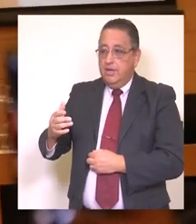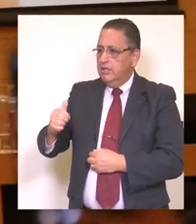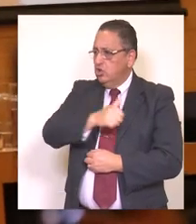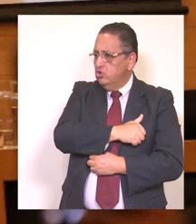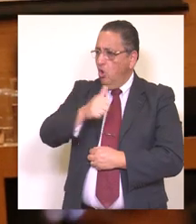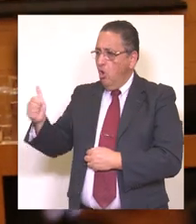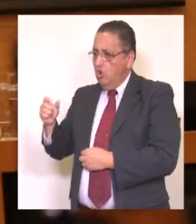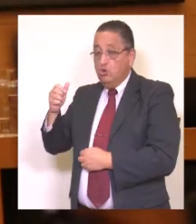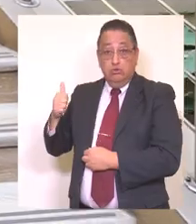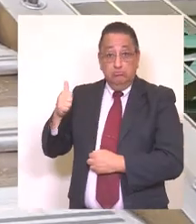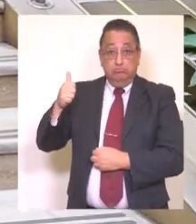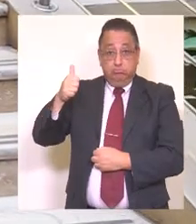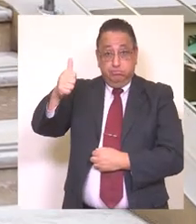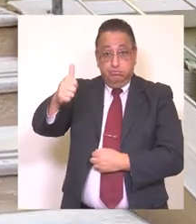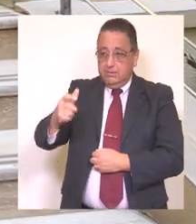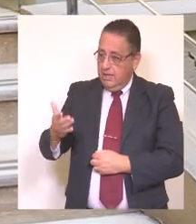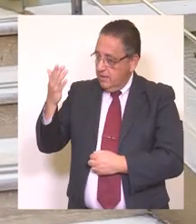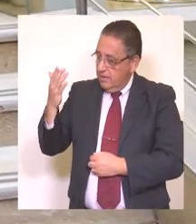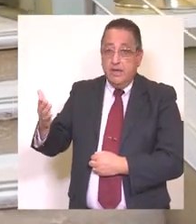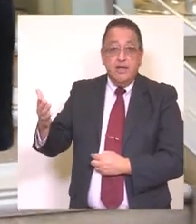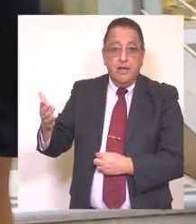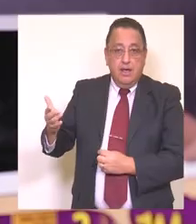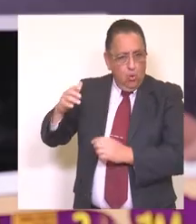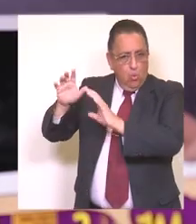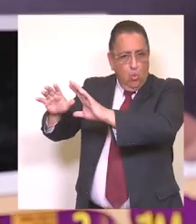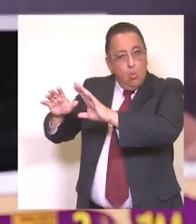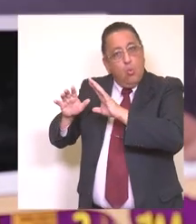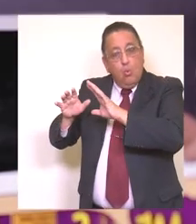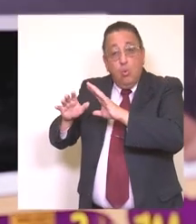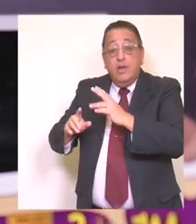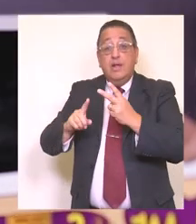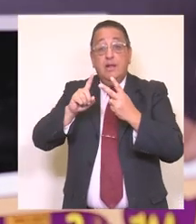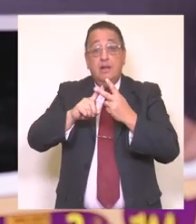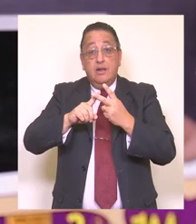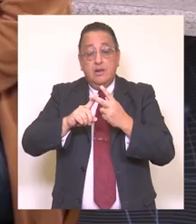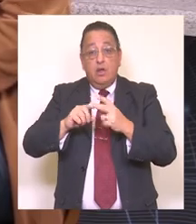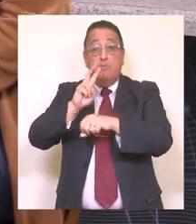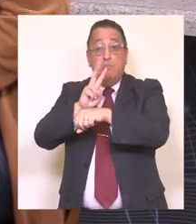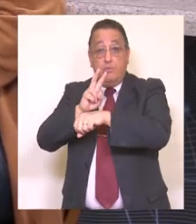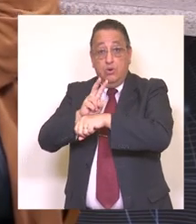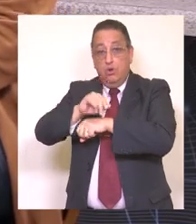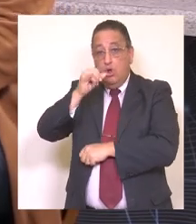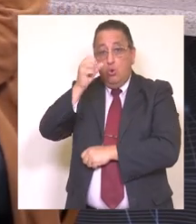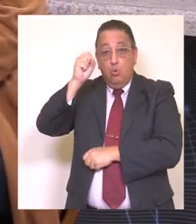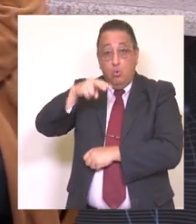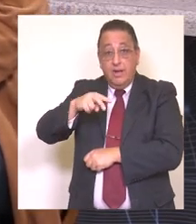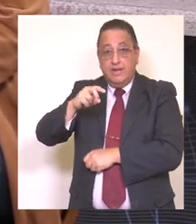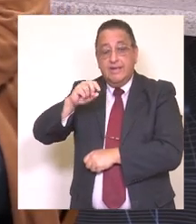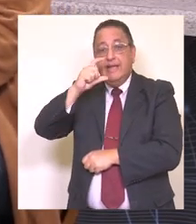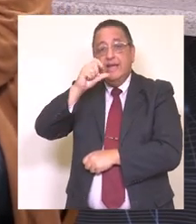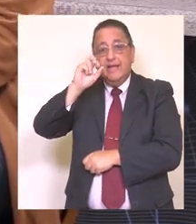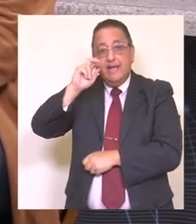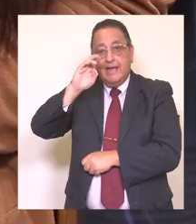educacionales a nivel país. Asimismo, resaltar la figura del profesor Juan Carvajal, quien fue ganador